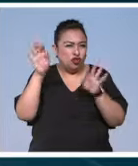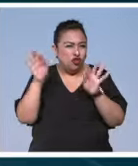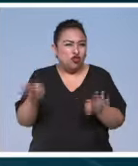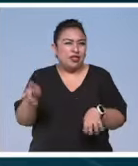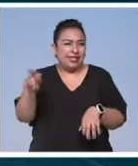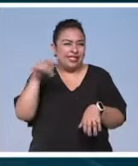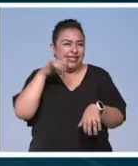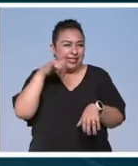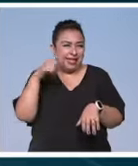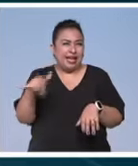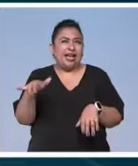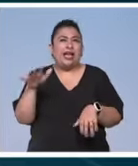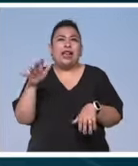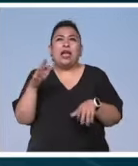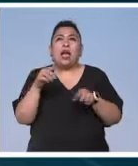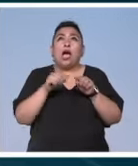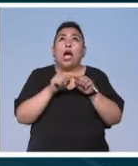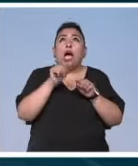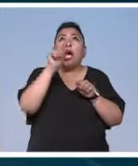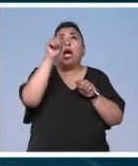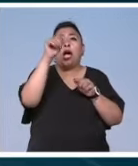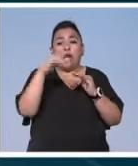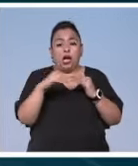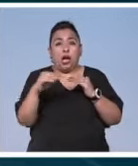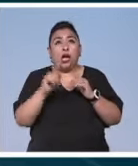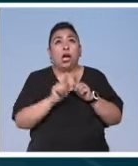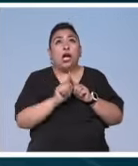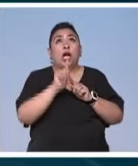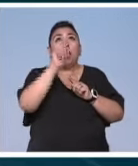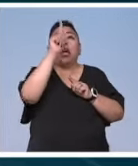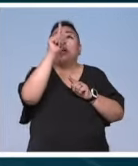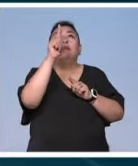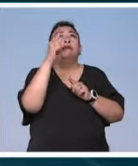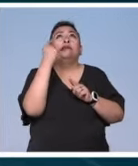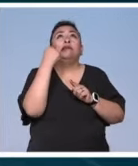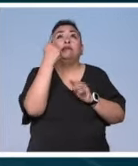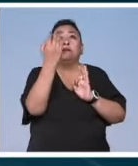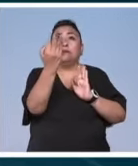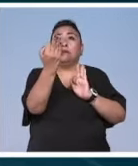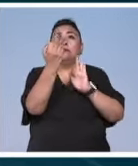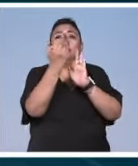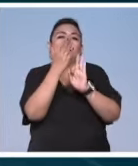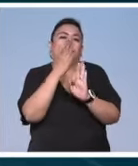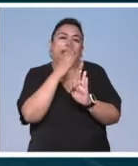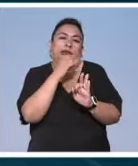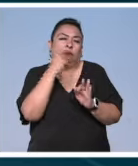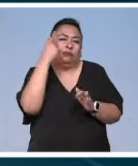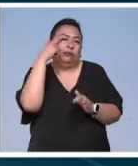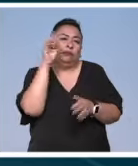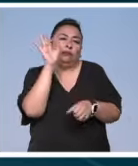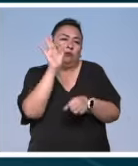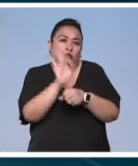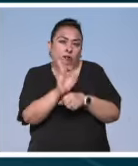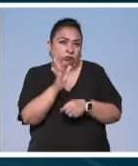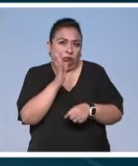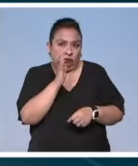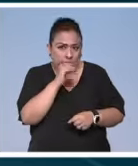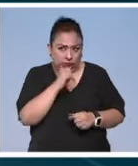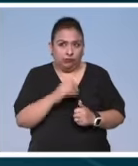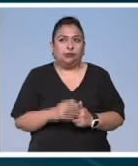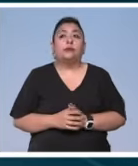veces se encuentran a metros de altura del suelo o no se puede tanto acercar uno por razones de protección.